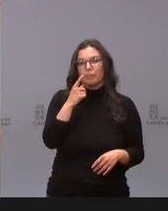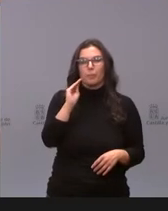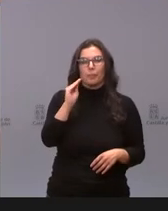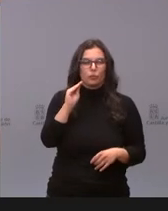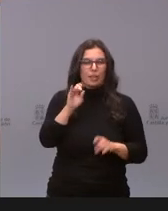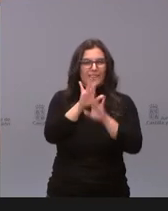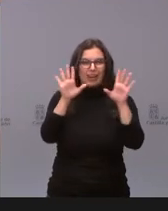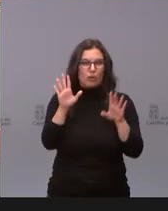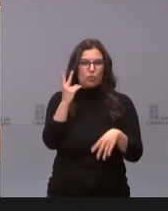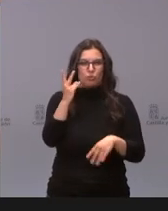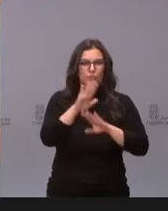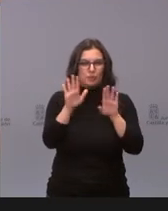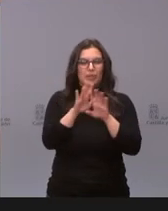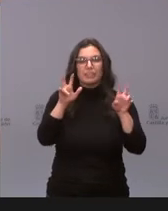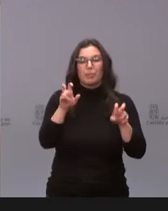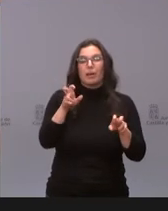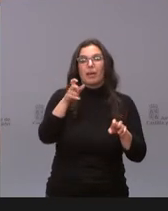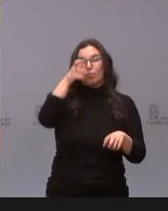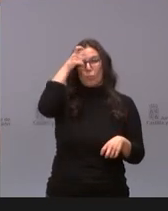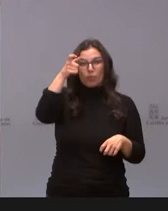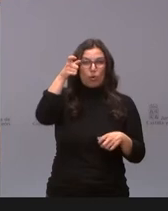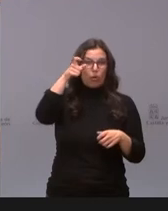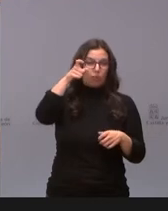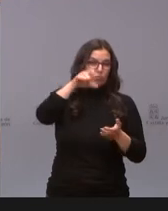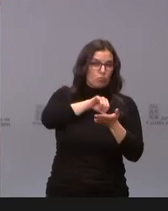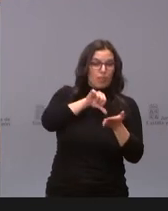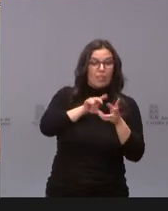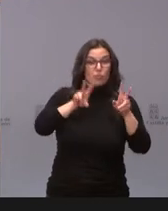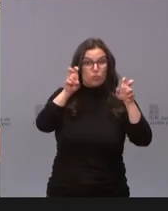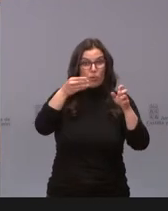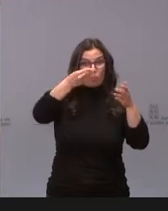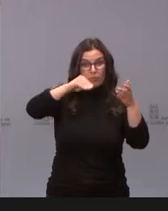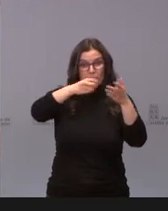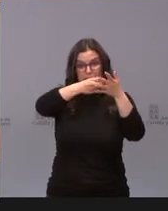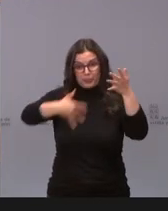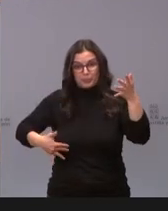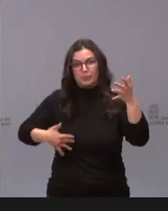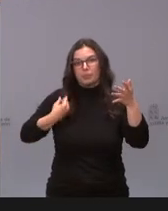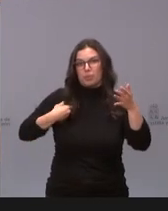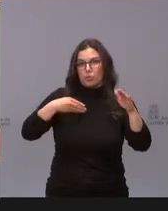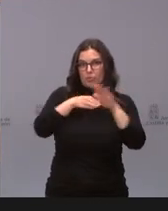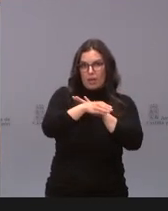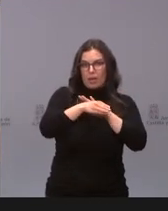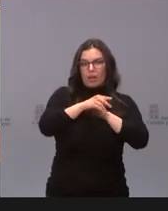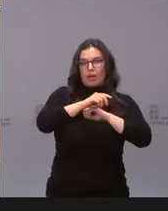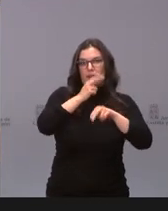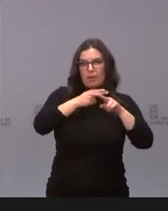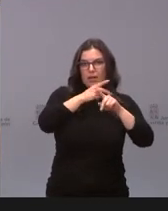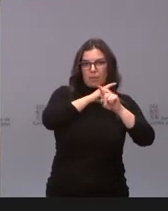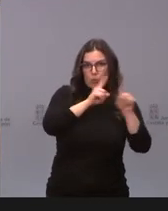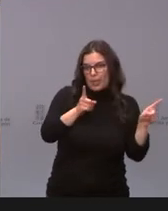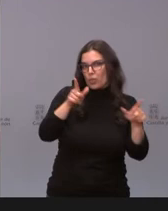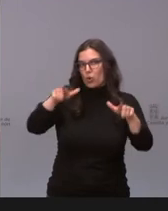con respecto a esos municipios que entran en la lista de los municipios que no podrán abrir el interior de la hostelería y las casas de apuestas.